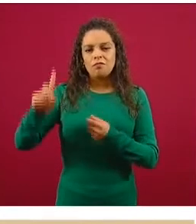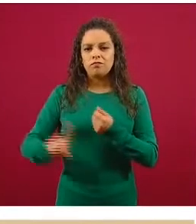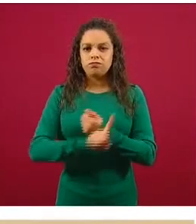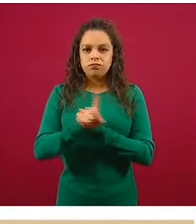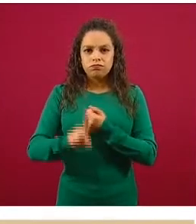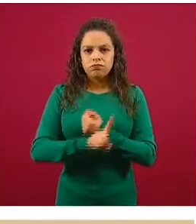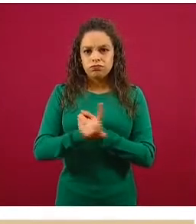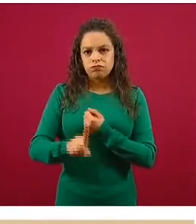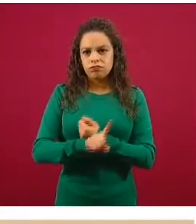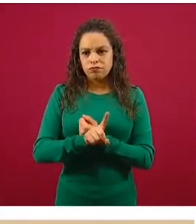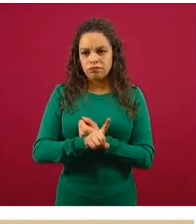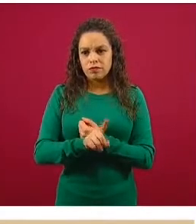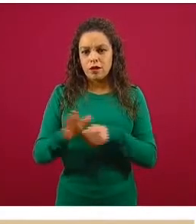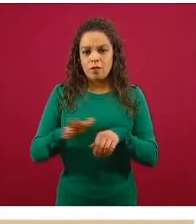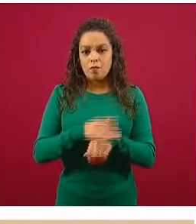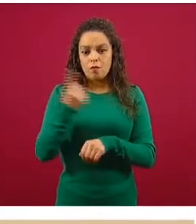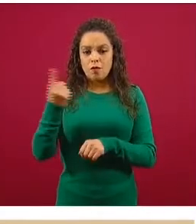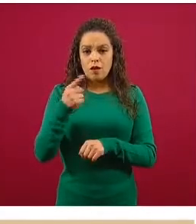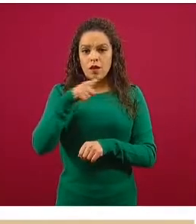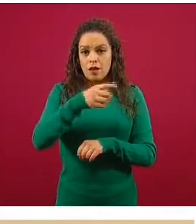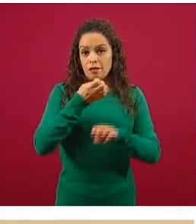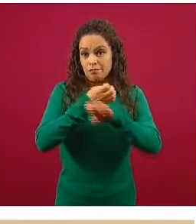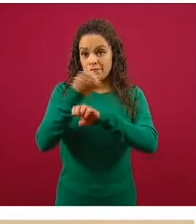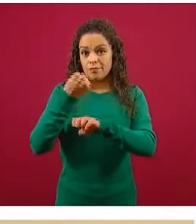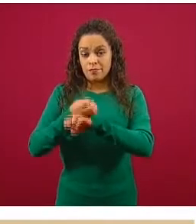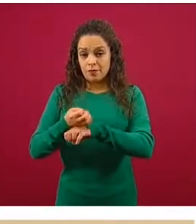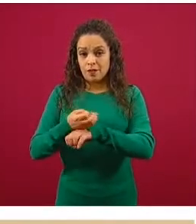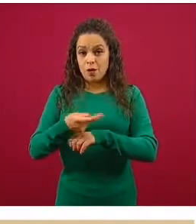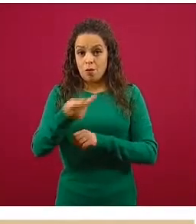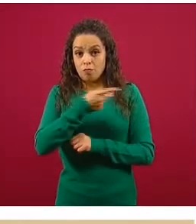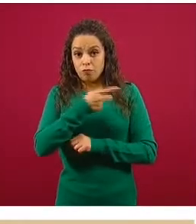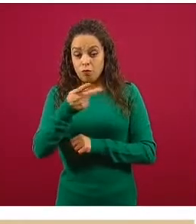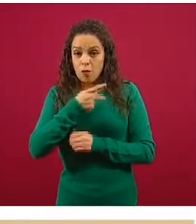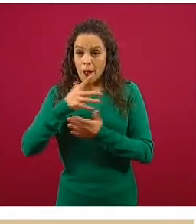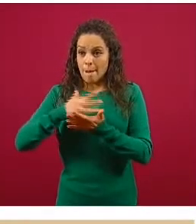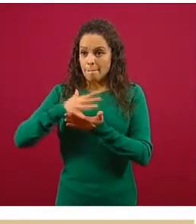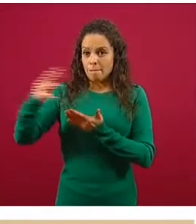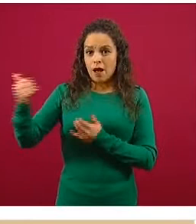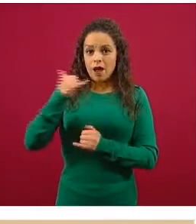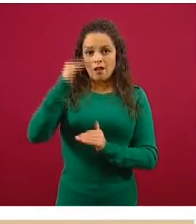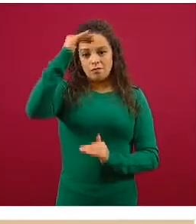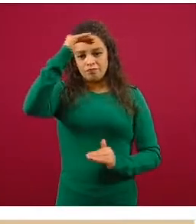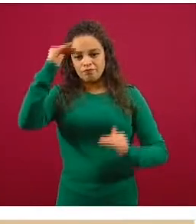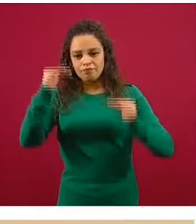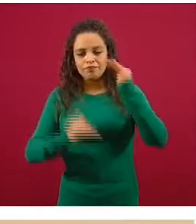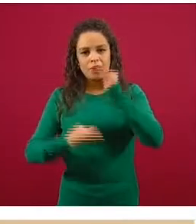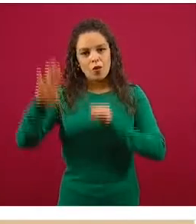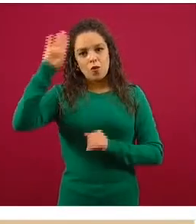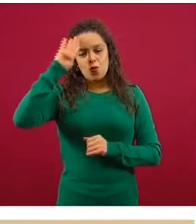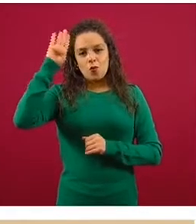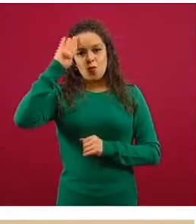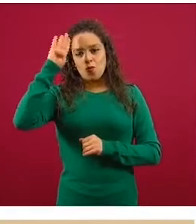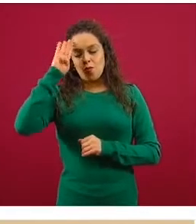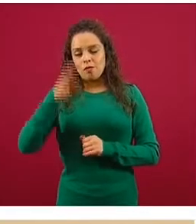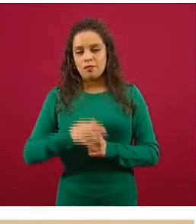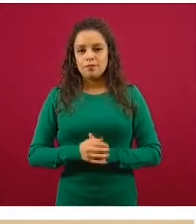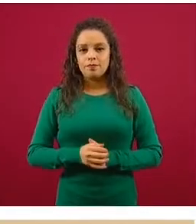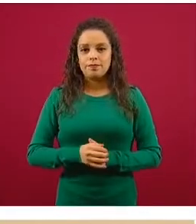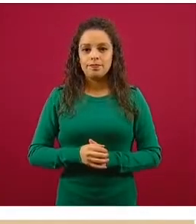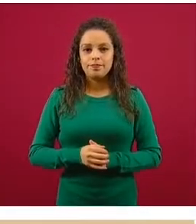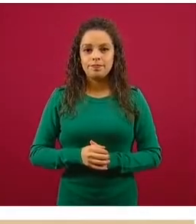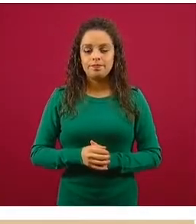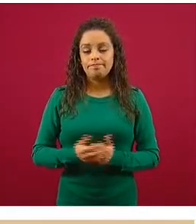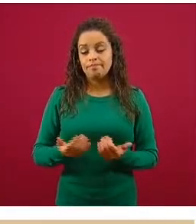índices de desigualdad y de pobreza son mayores. Lo sabemos, nuestro país al mismo tiempo vive muchas